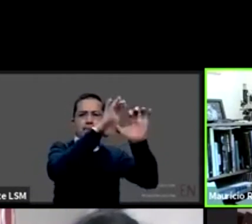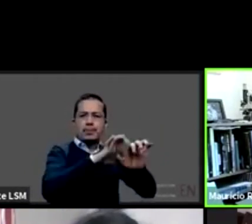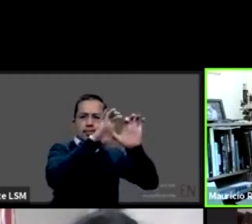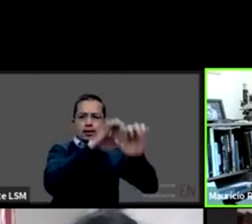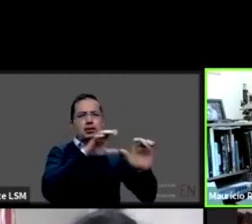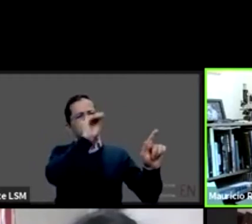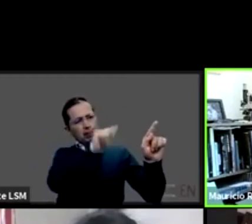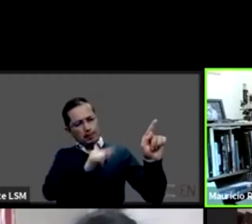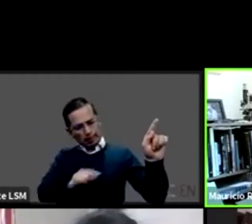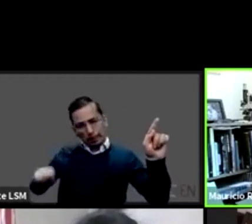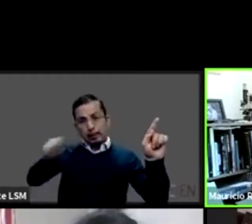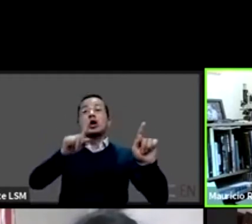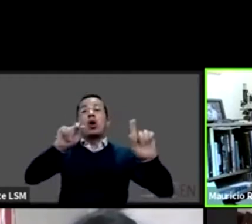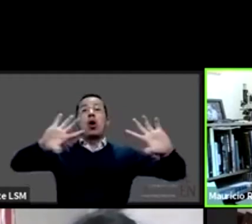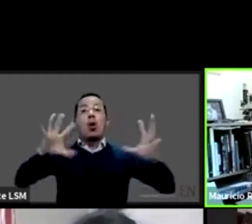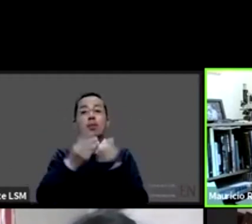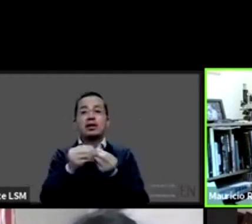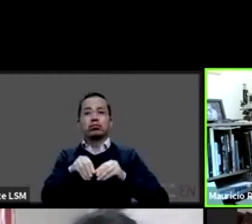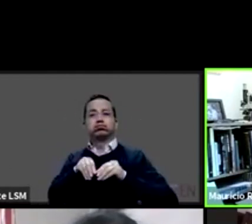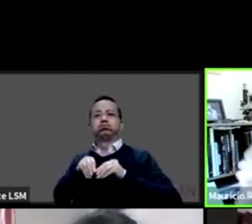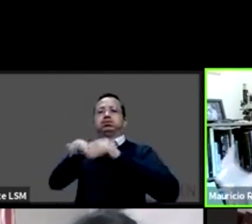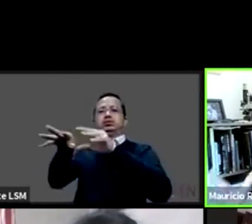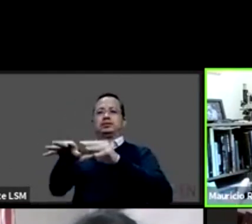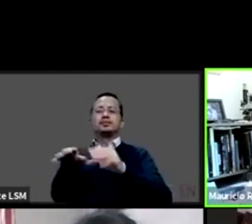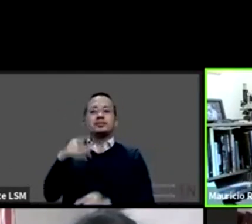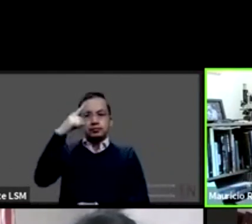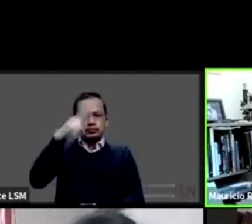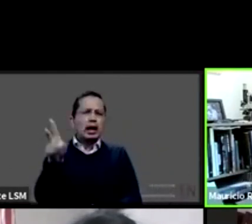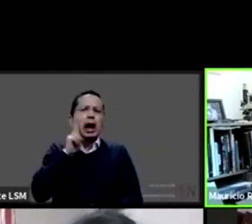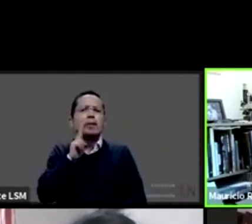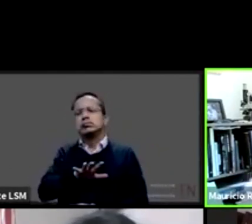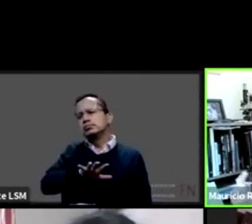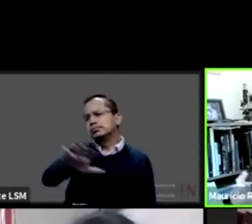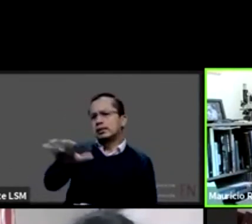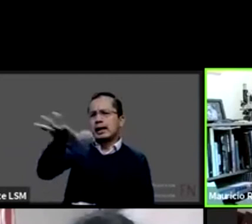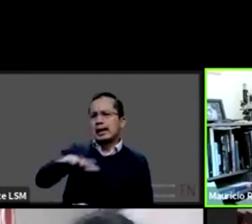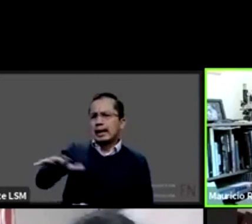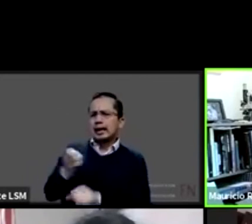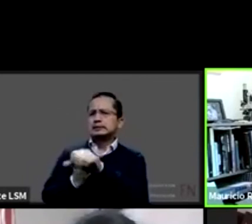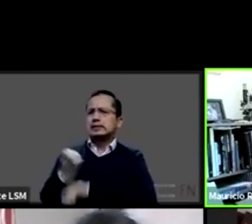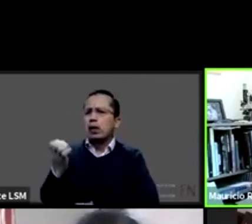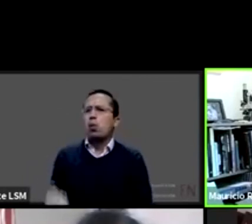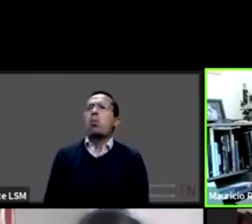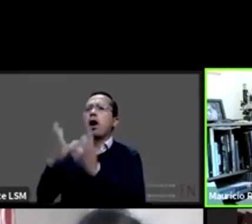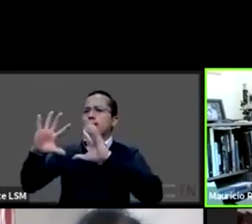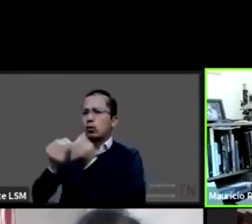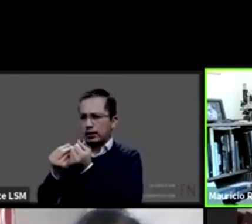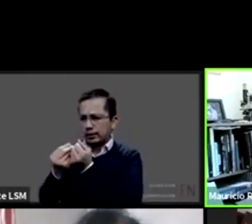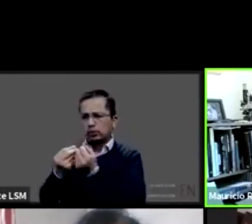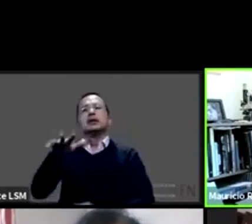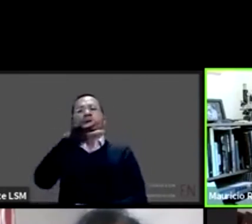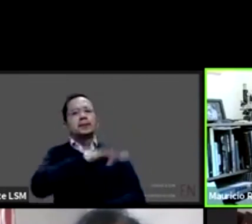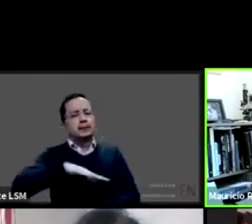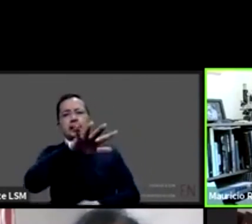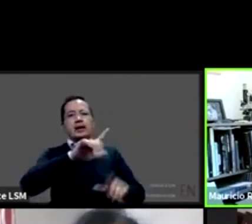a nivel local en el hospital, a nivel jurisdiccional, a nivel estatal, a nivel nacional y